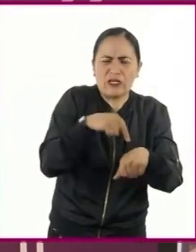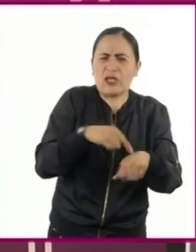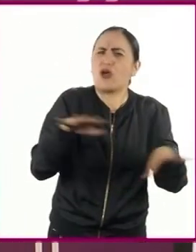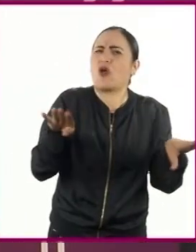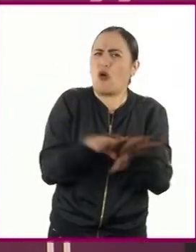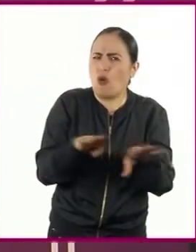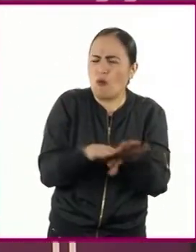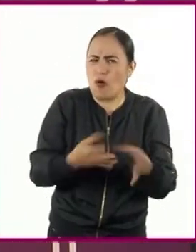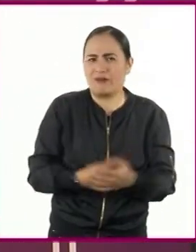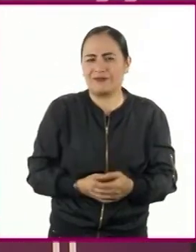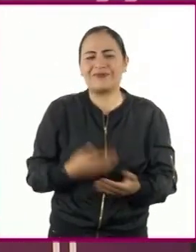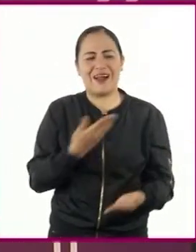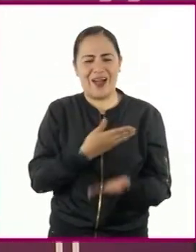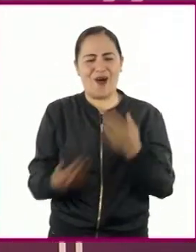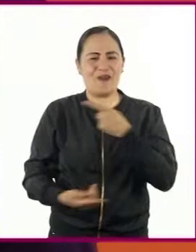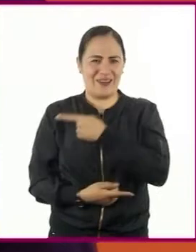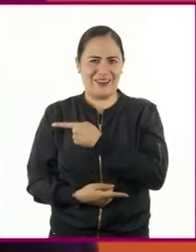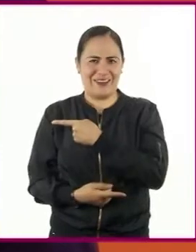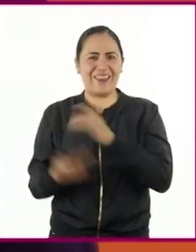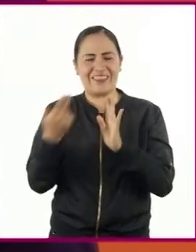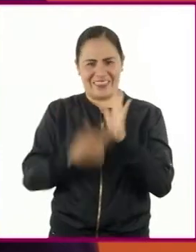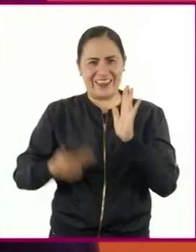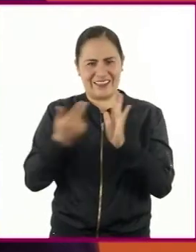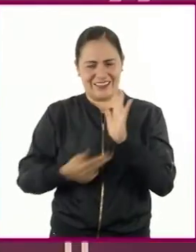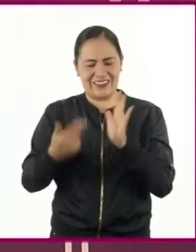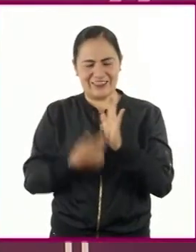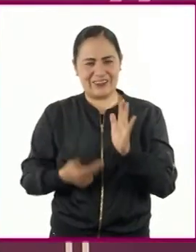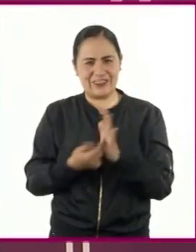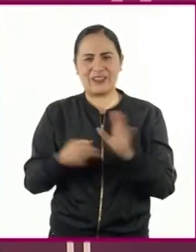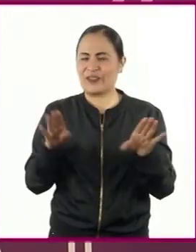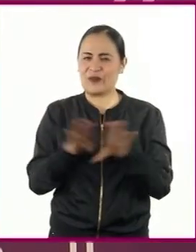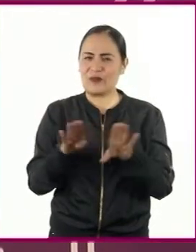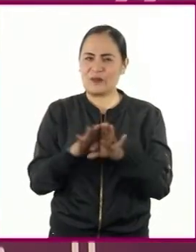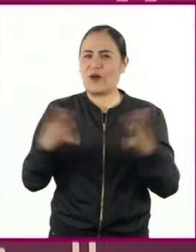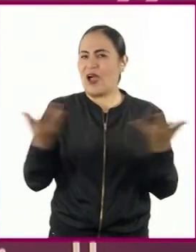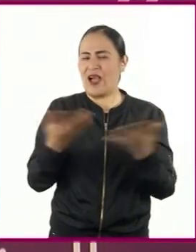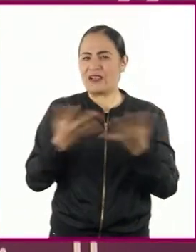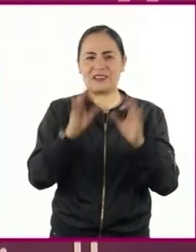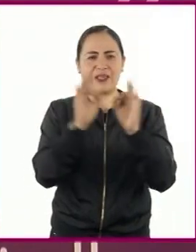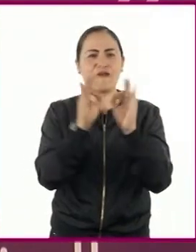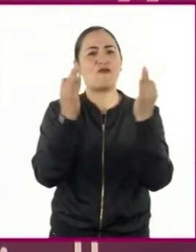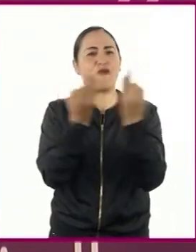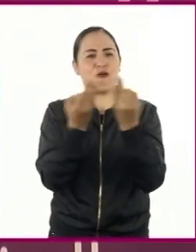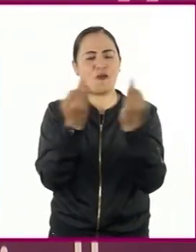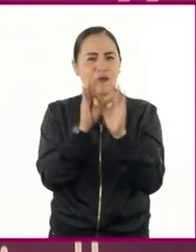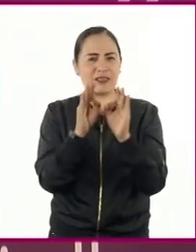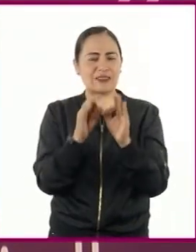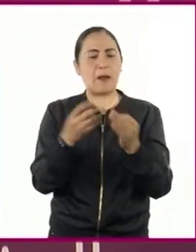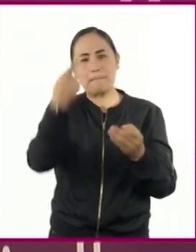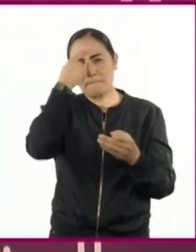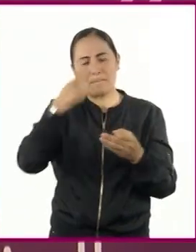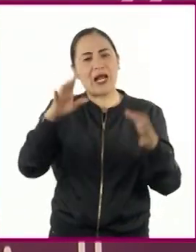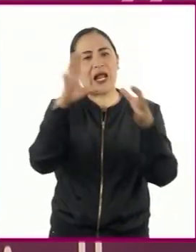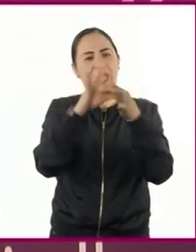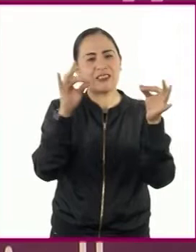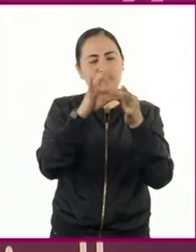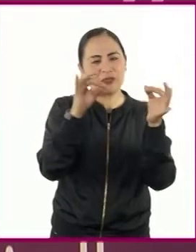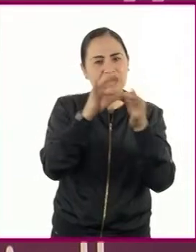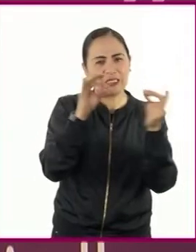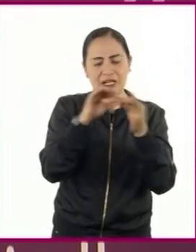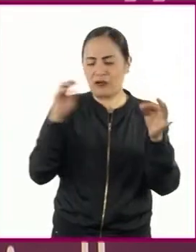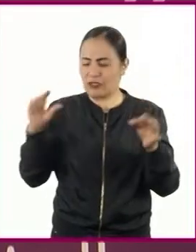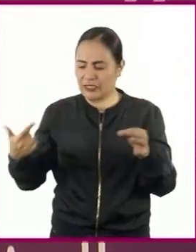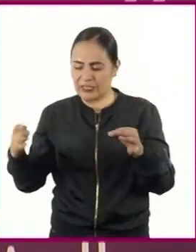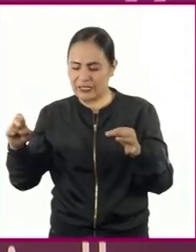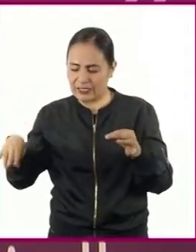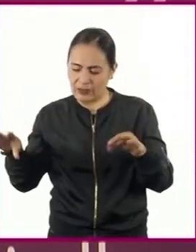el taller de organismos transgénicos con la construcción de modelos que nos permitan explicar la producción de organismos